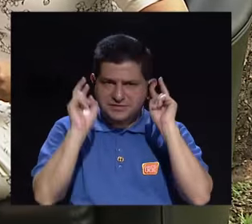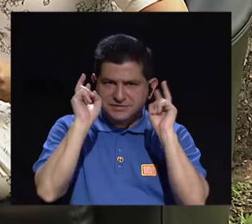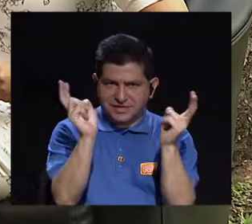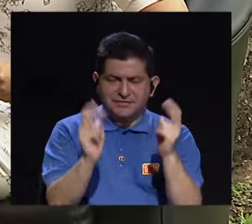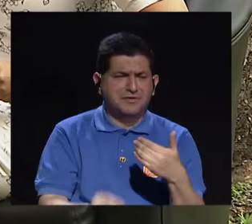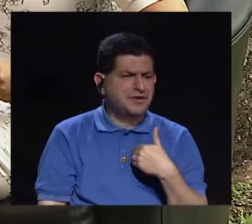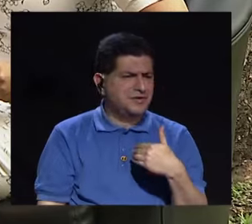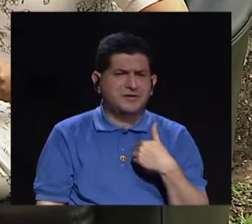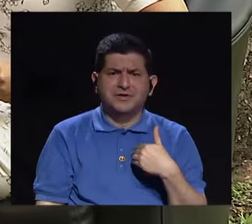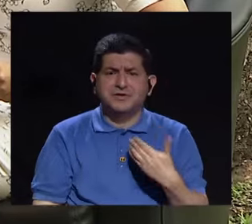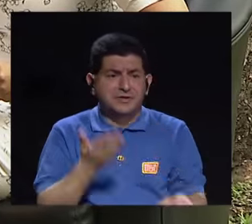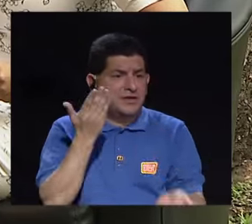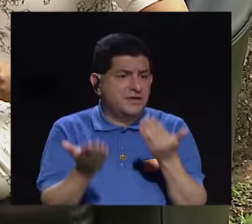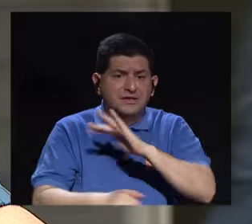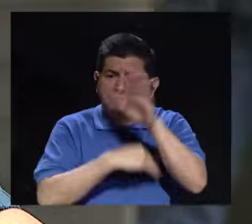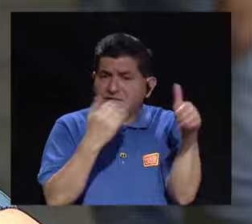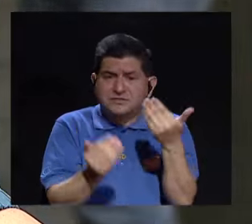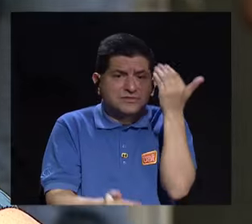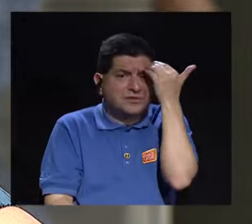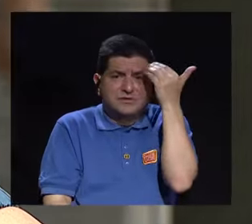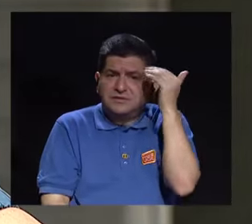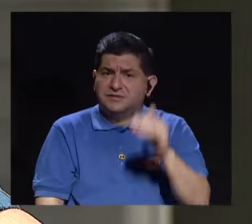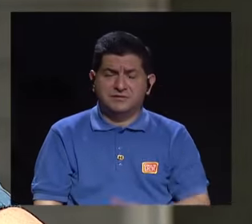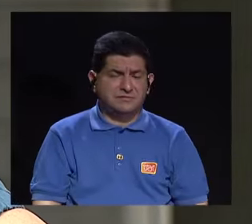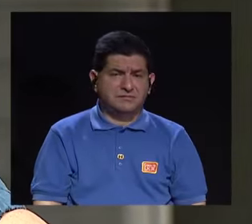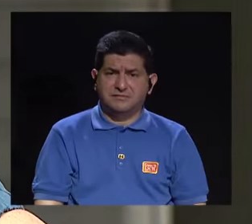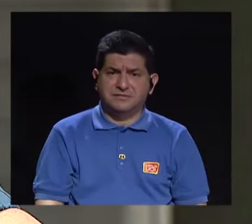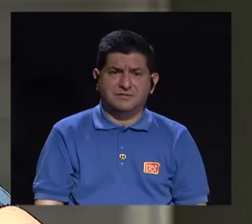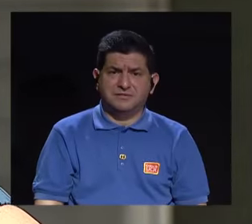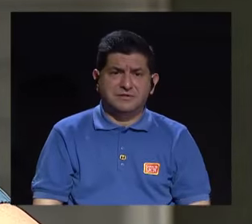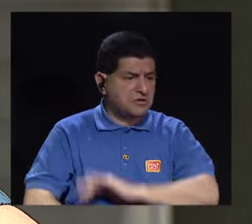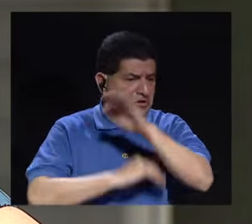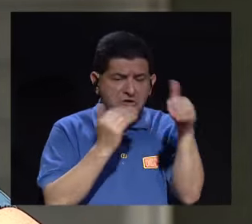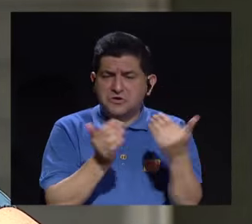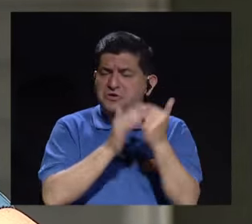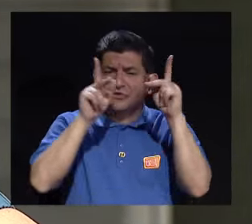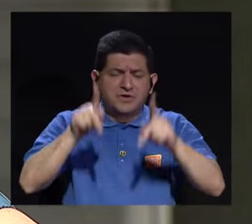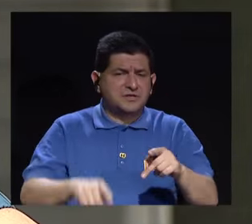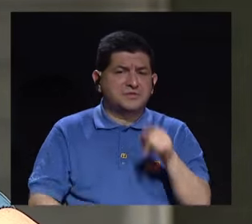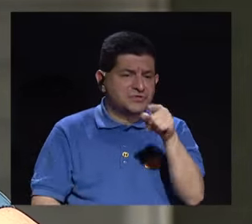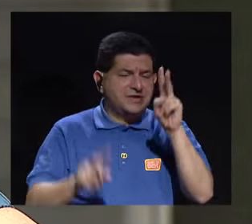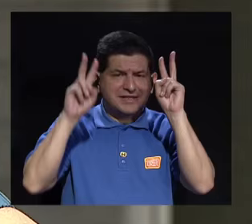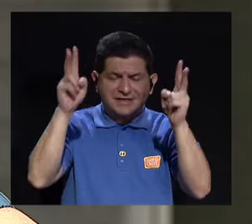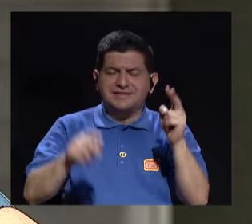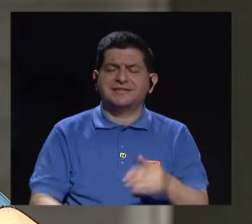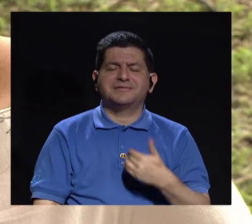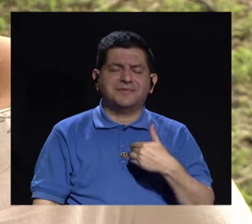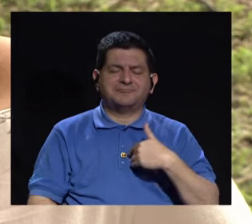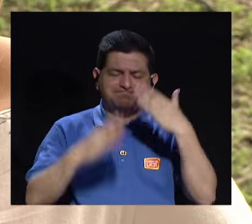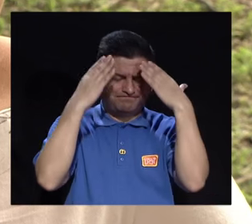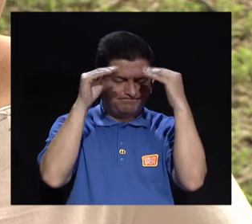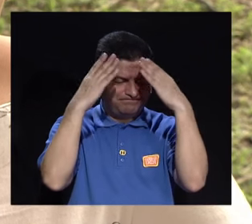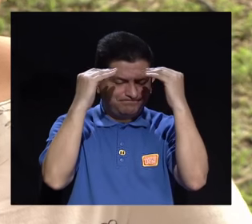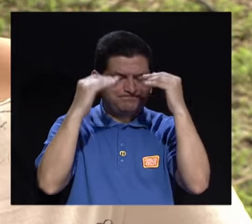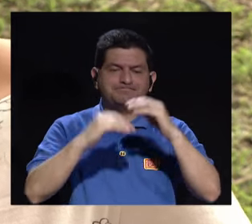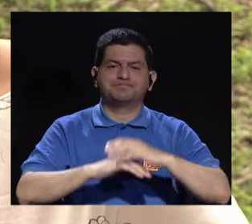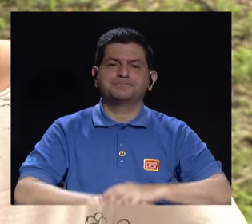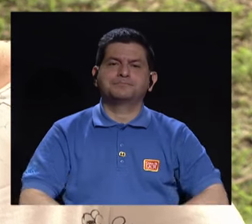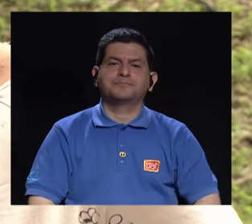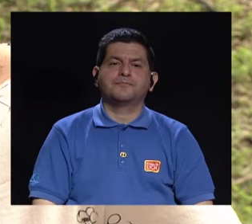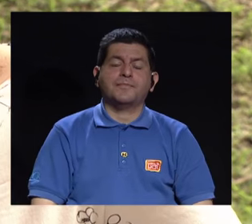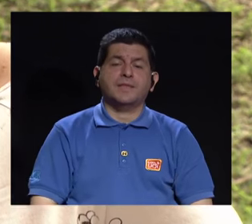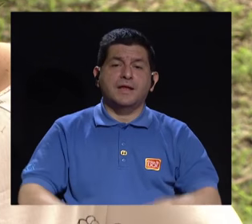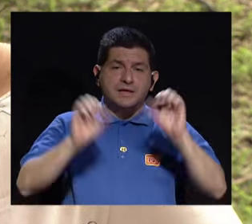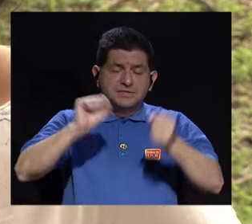sobre el tema. No tienen por qué saber, no todos sabemos de estos temas. Ok, ¿se